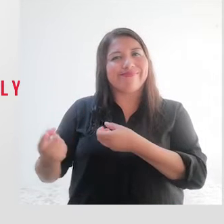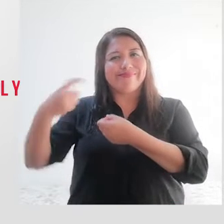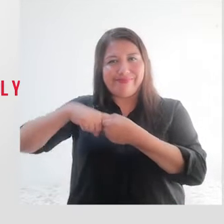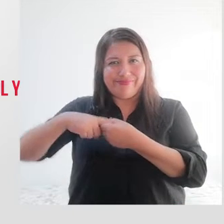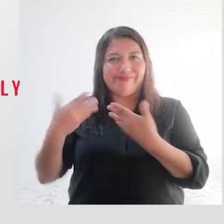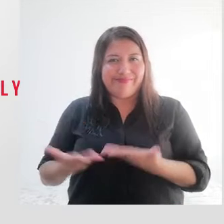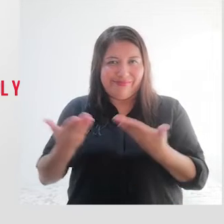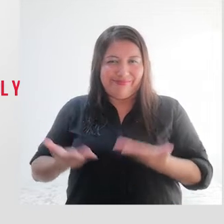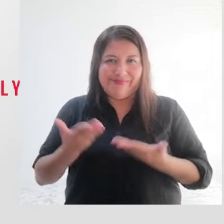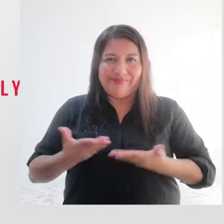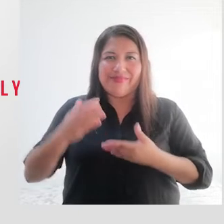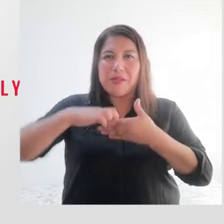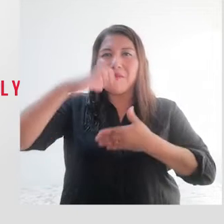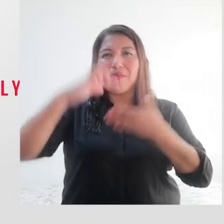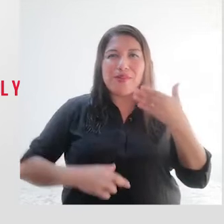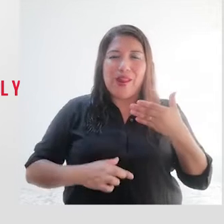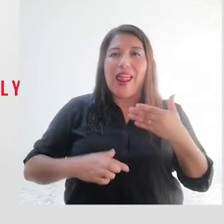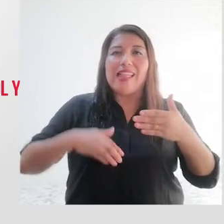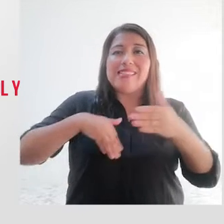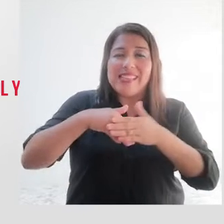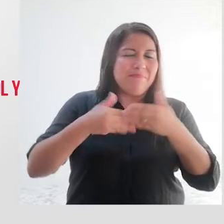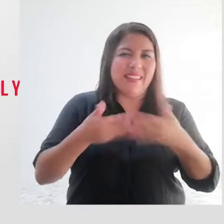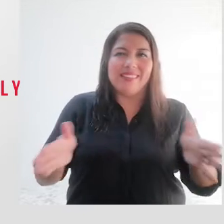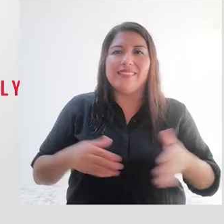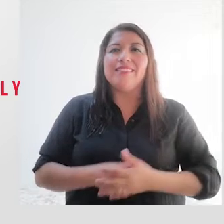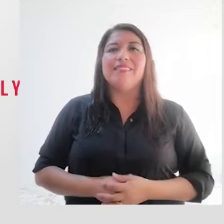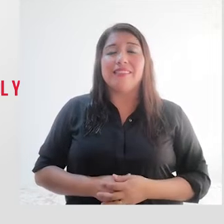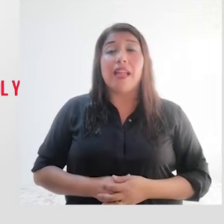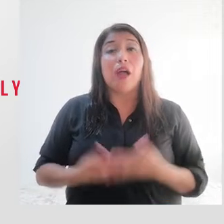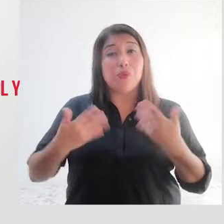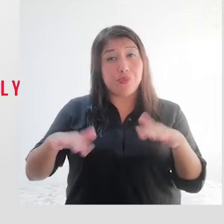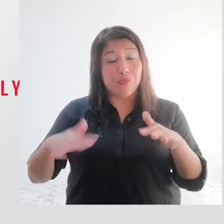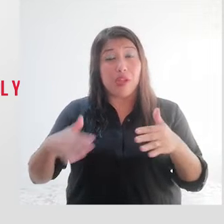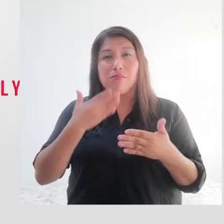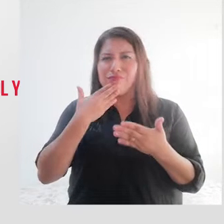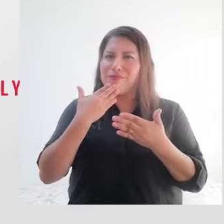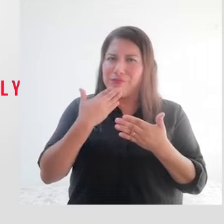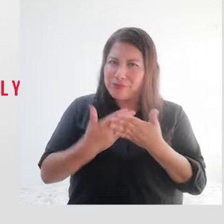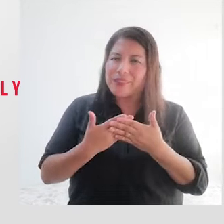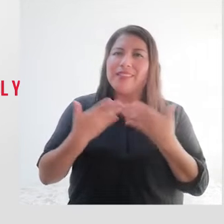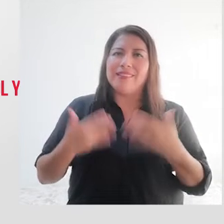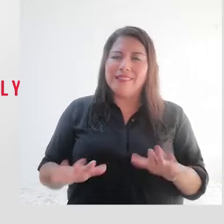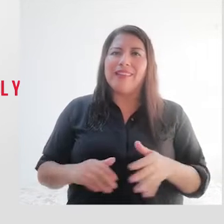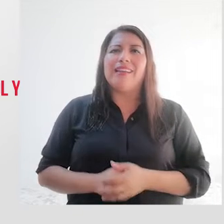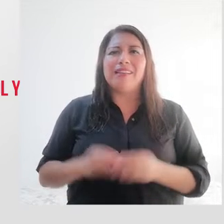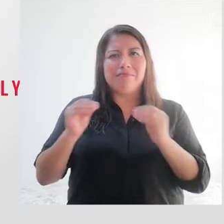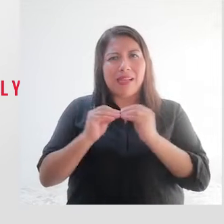participación aquí en su programa Sin Barreras y qué bueno que estén